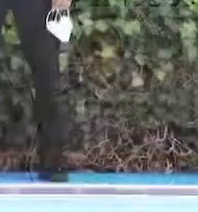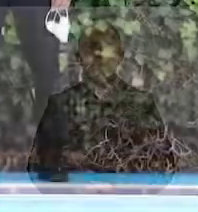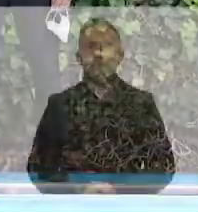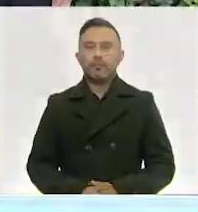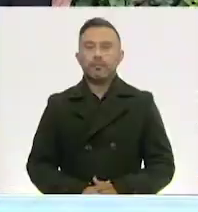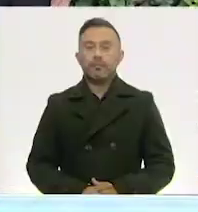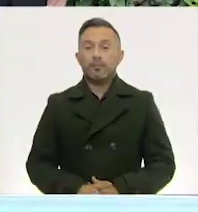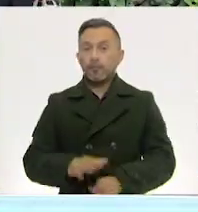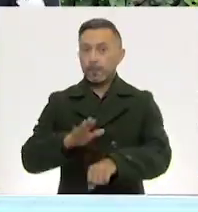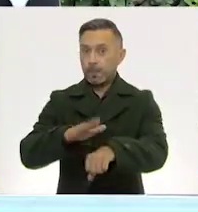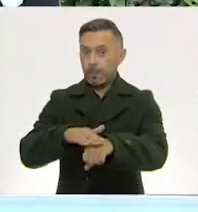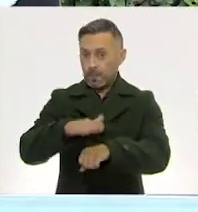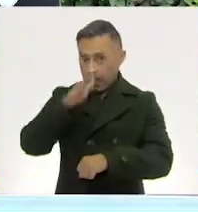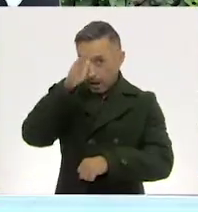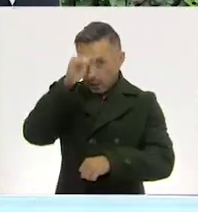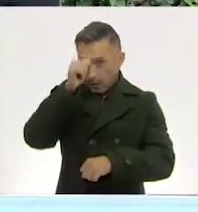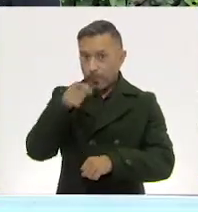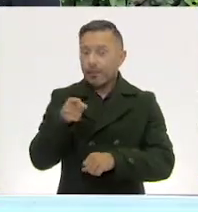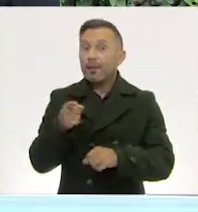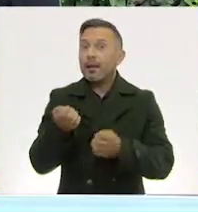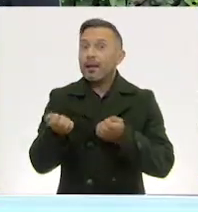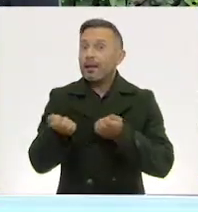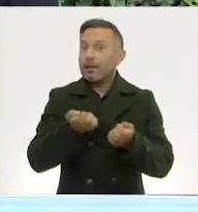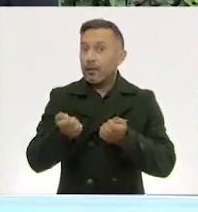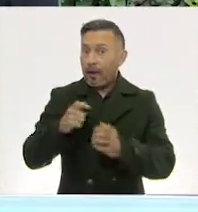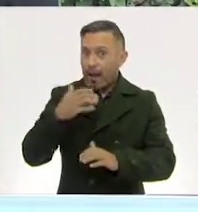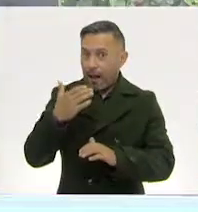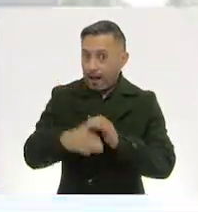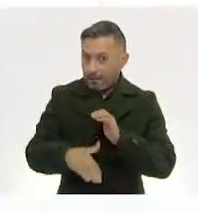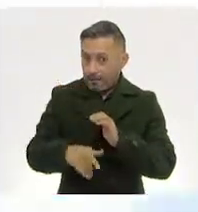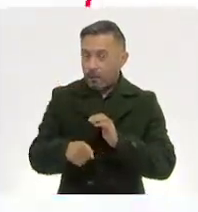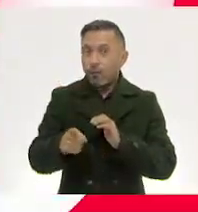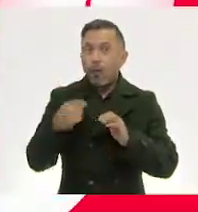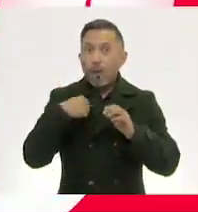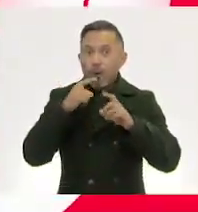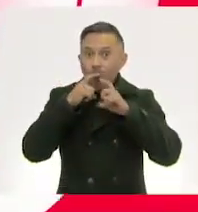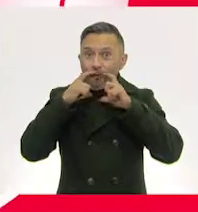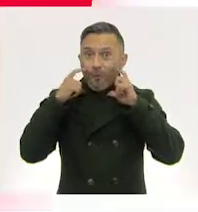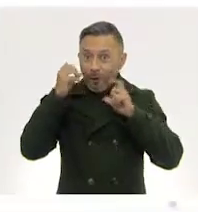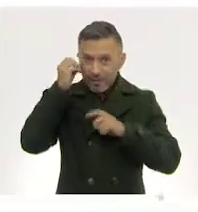Recuerda Recuerda Al terminar la activación No olvides la protección